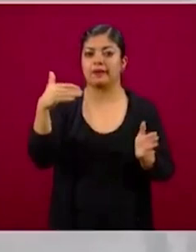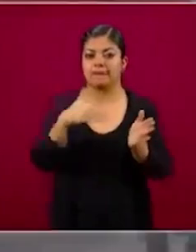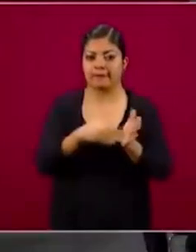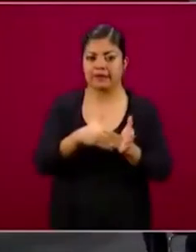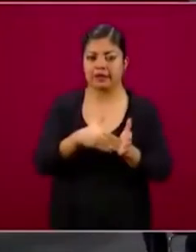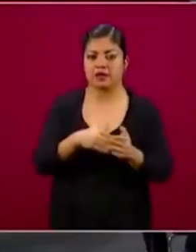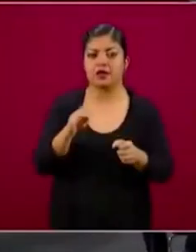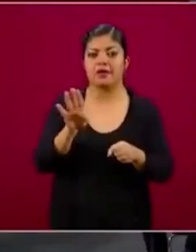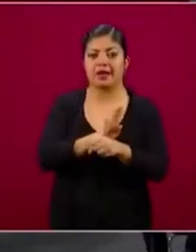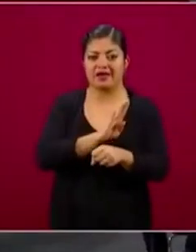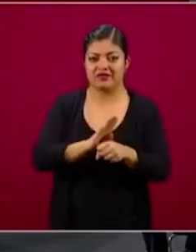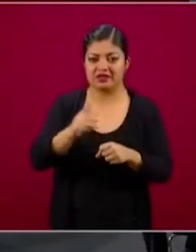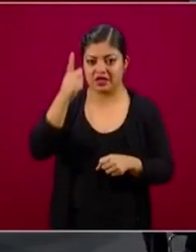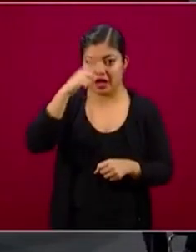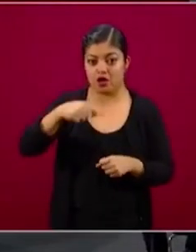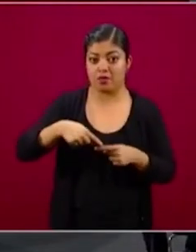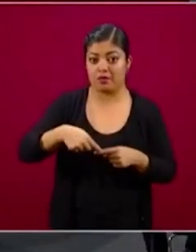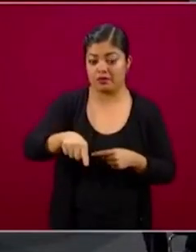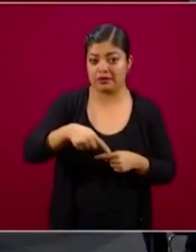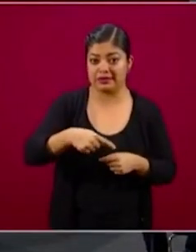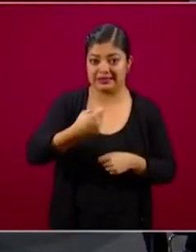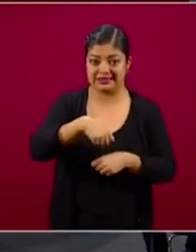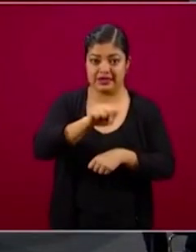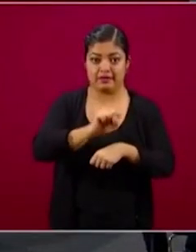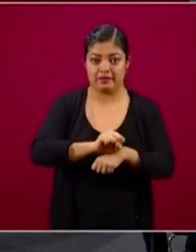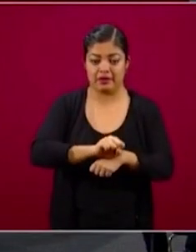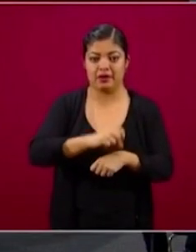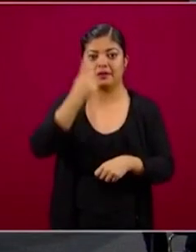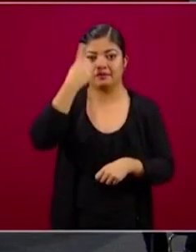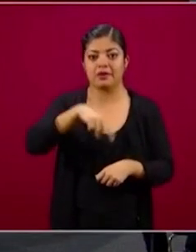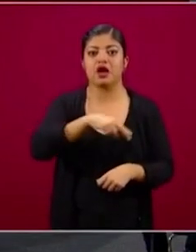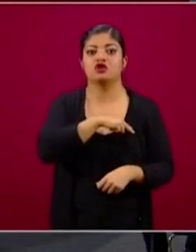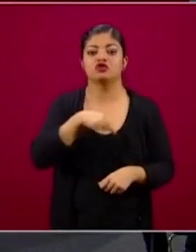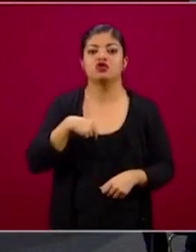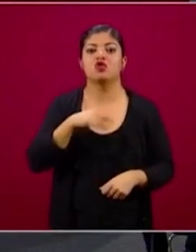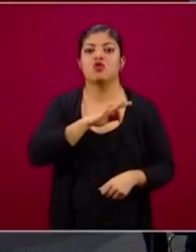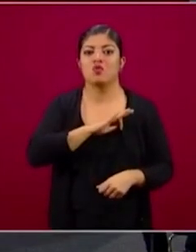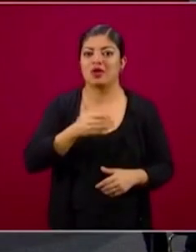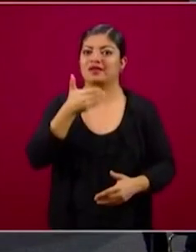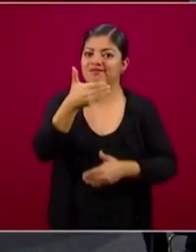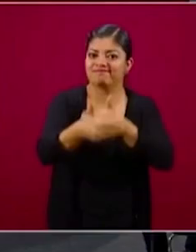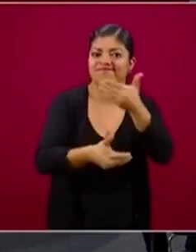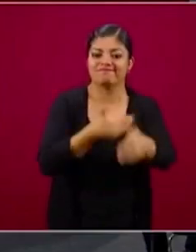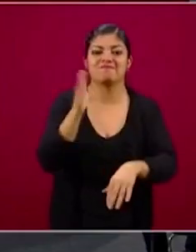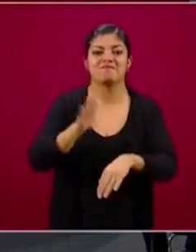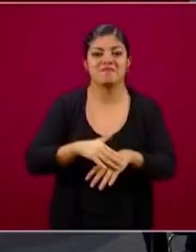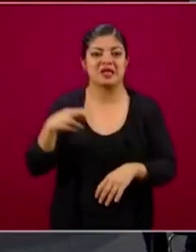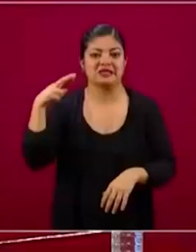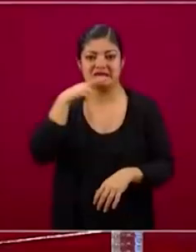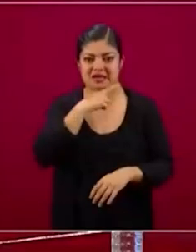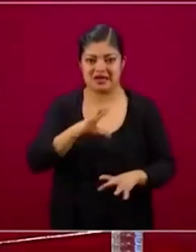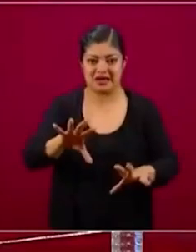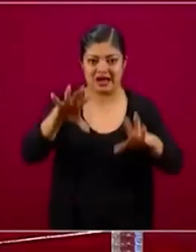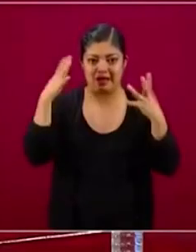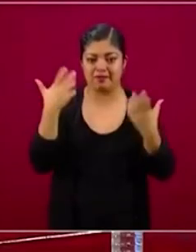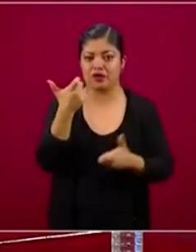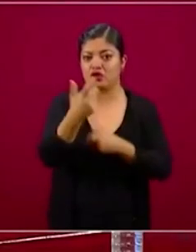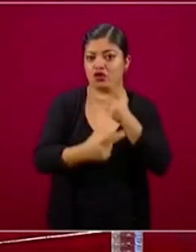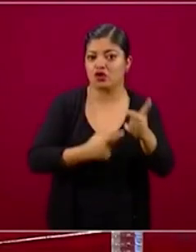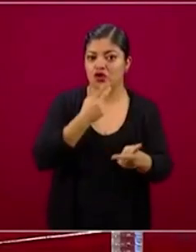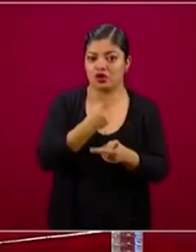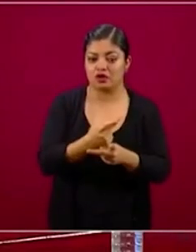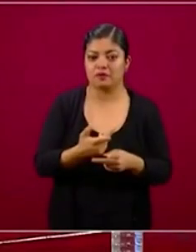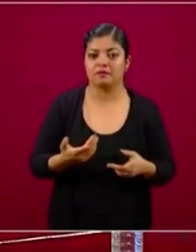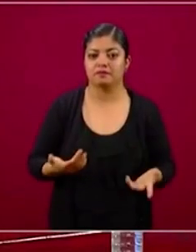beneficiarios para esta semana, de manera que ya podamos ir avanzando mucho más rápido en créditos